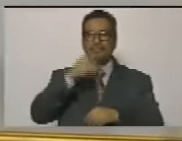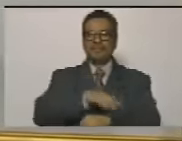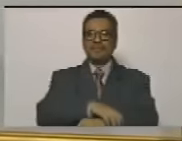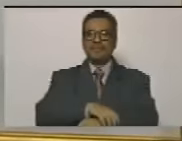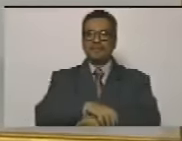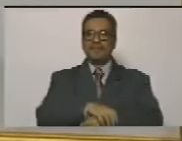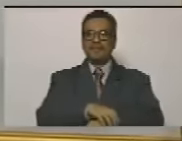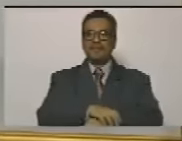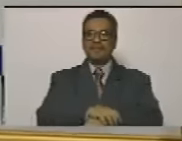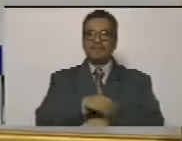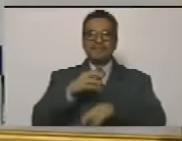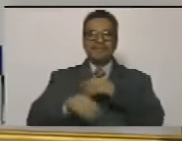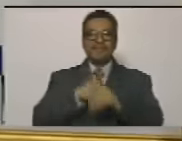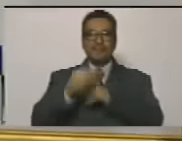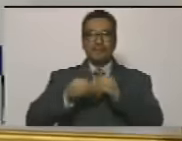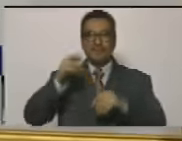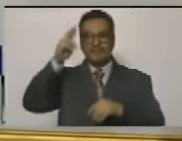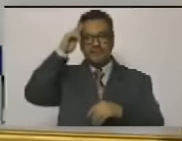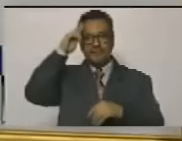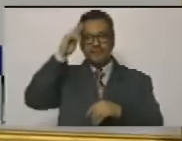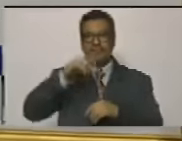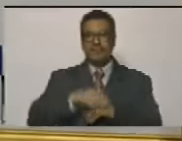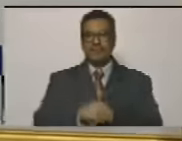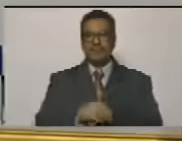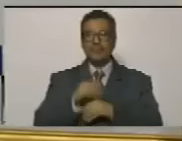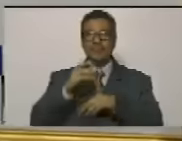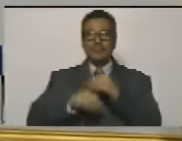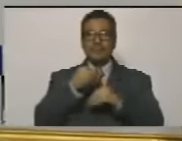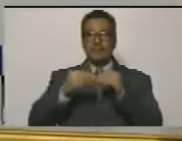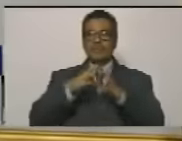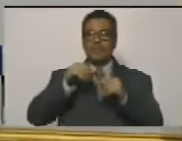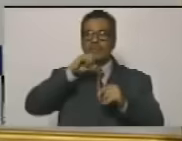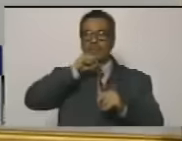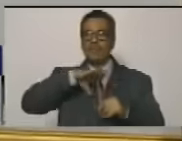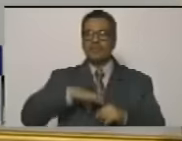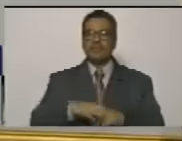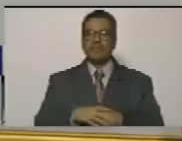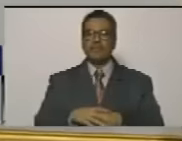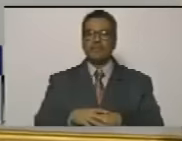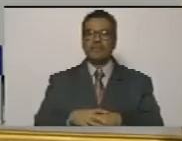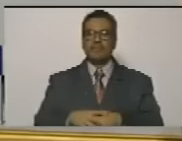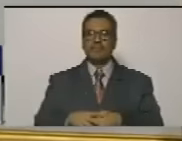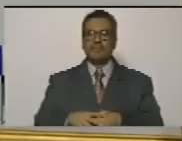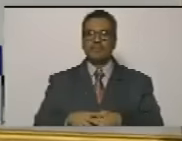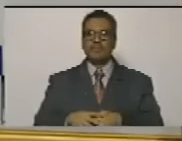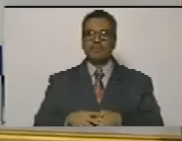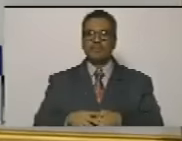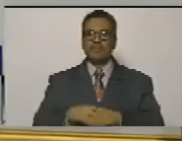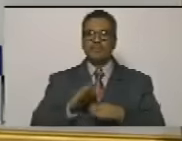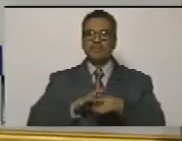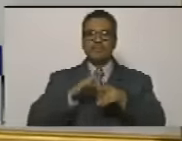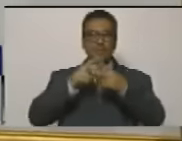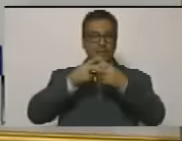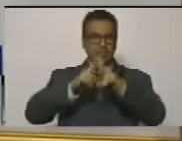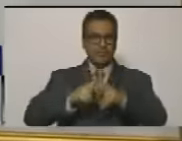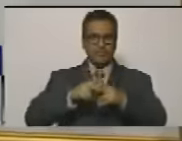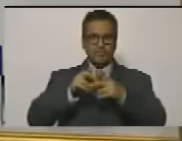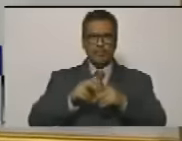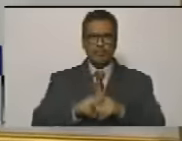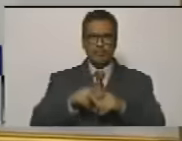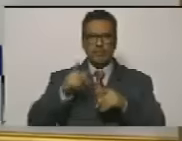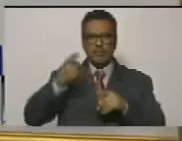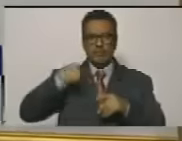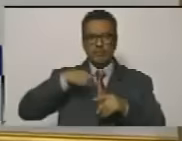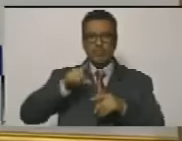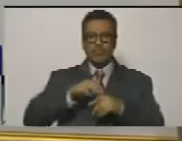a los hechos de la razón a los hechos de la historia con las herramientas con las